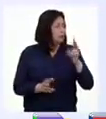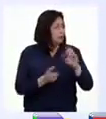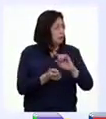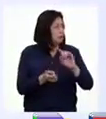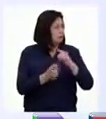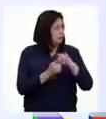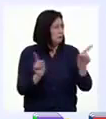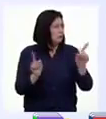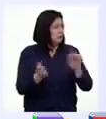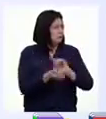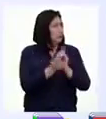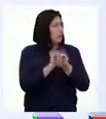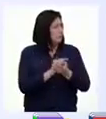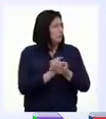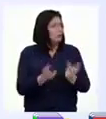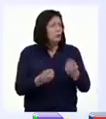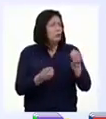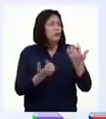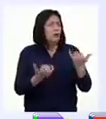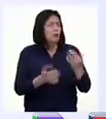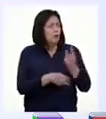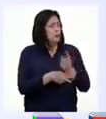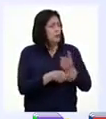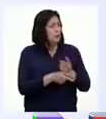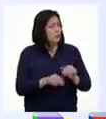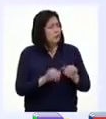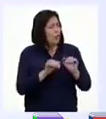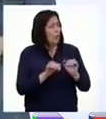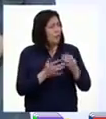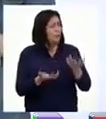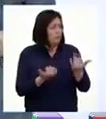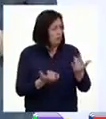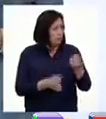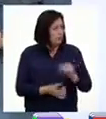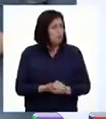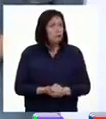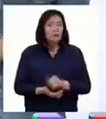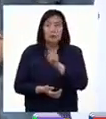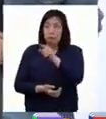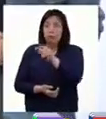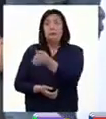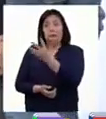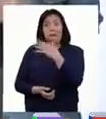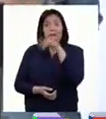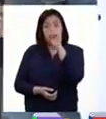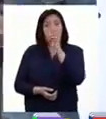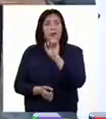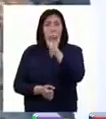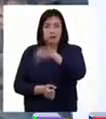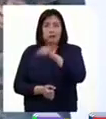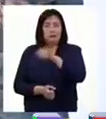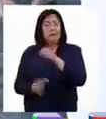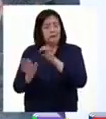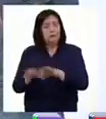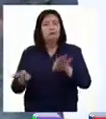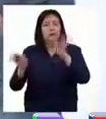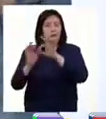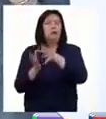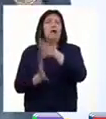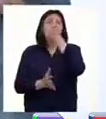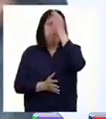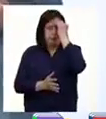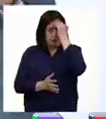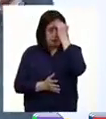alguna diferencia en cómo cuidas a tu mascota actualmente? Como usted dice, profesora, es muy importante que